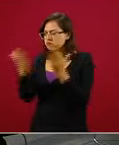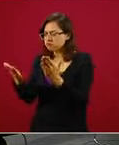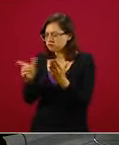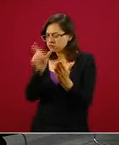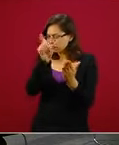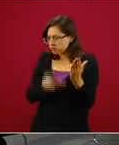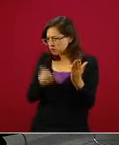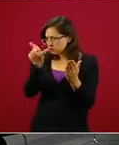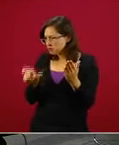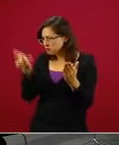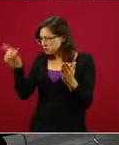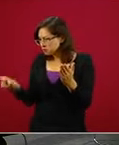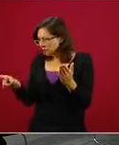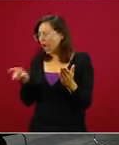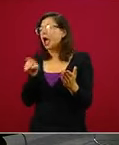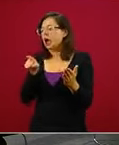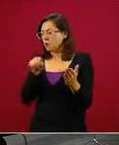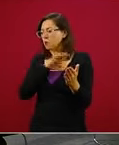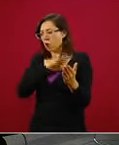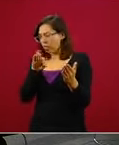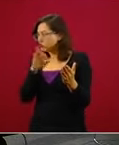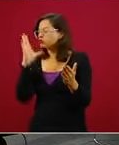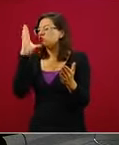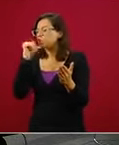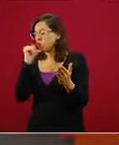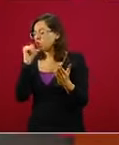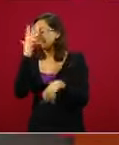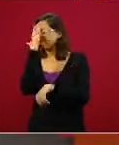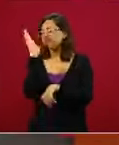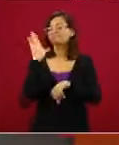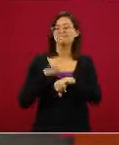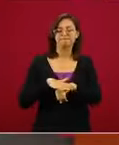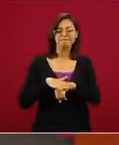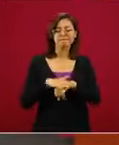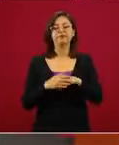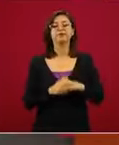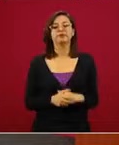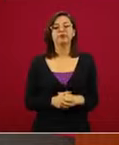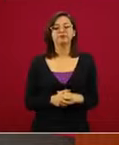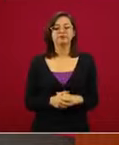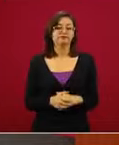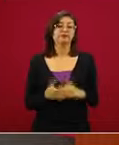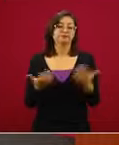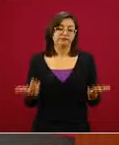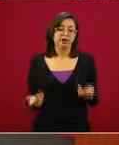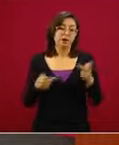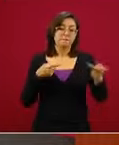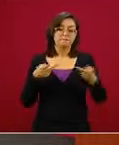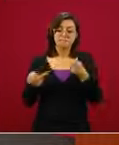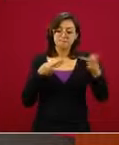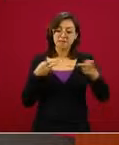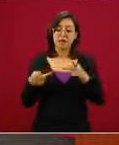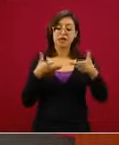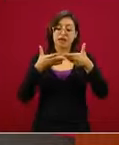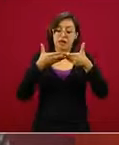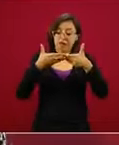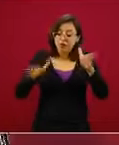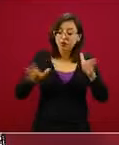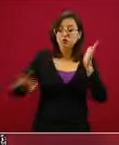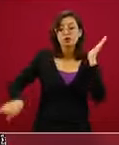qué sí y qué no. Este es un plan de reapertura donde